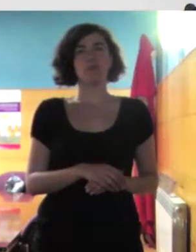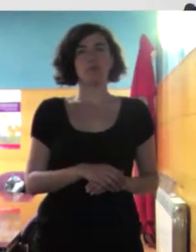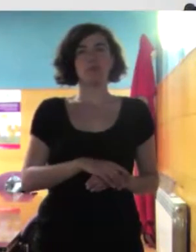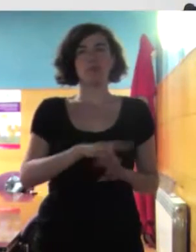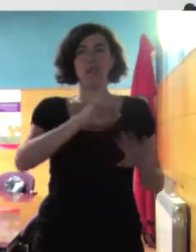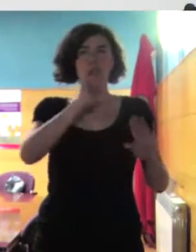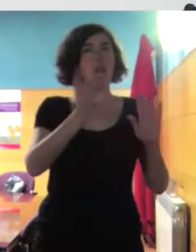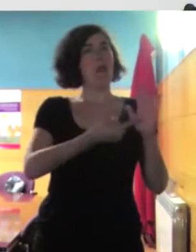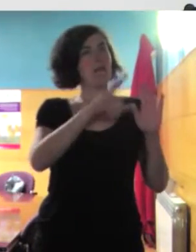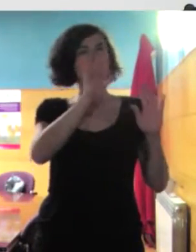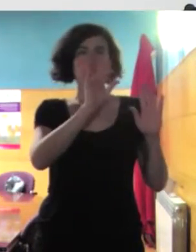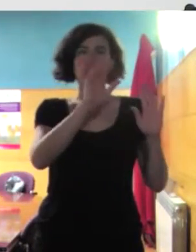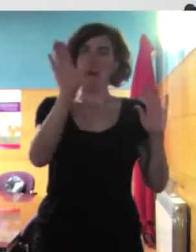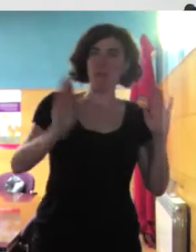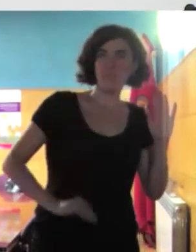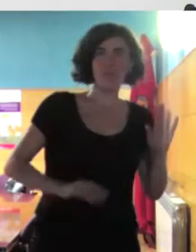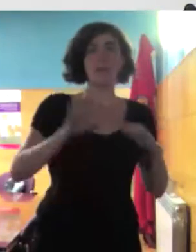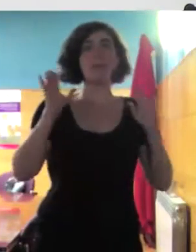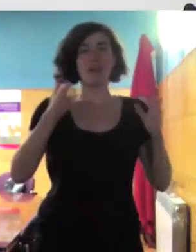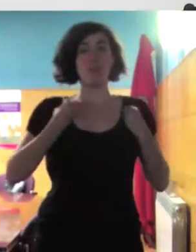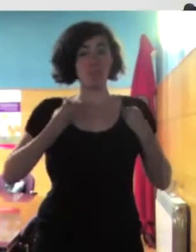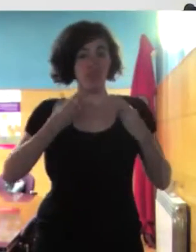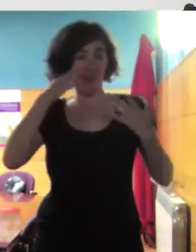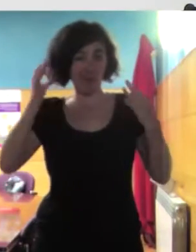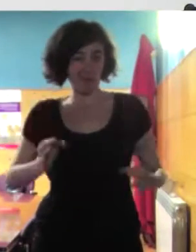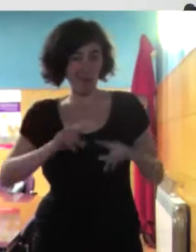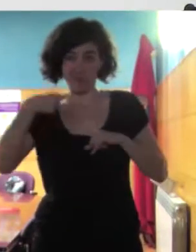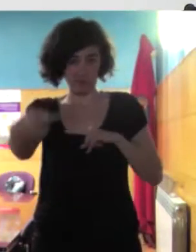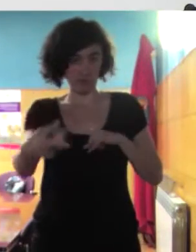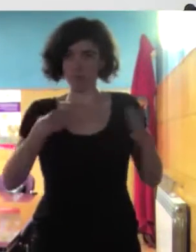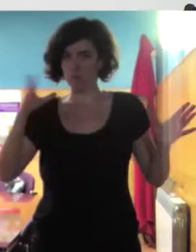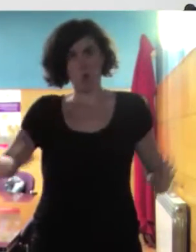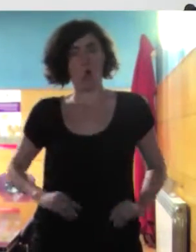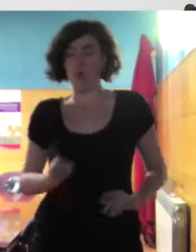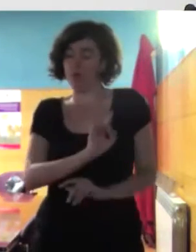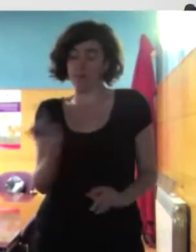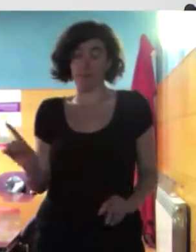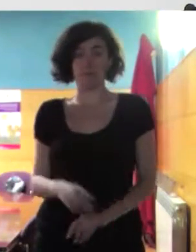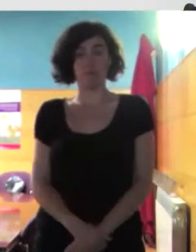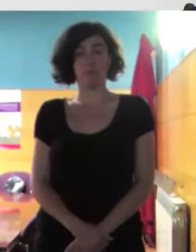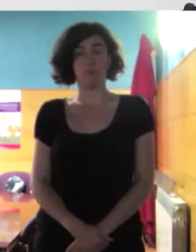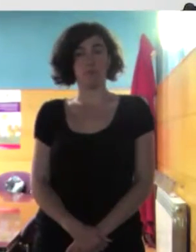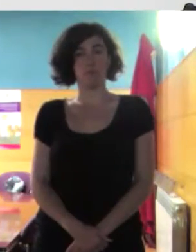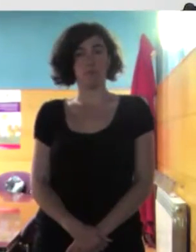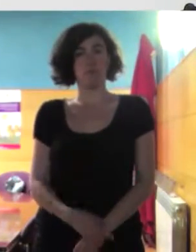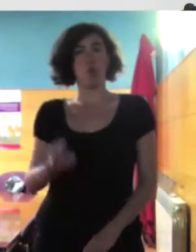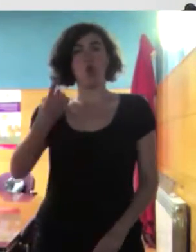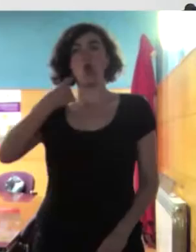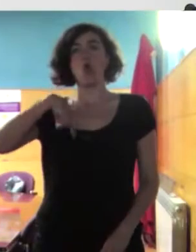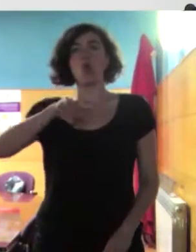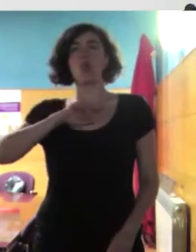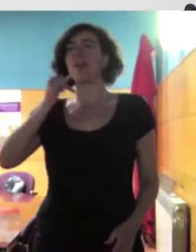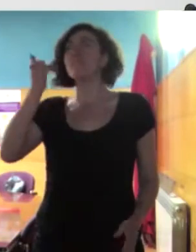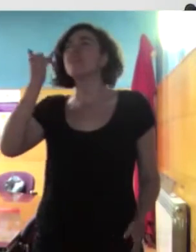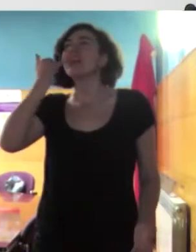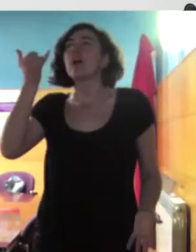leyes pero luego en la vida diaria en la vida cotidiana no lo aceptamos desde nosotros mismos y buscamos cualquier detalle